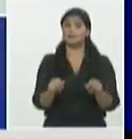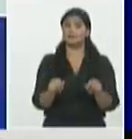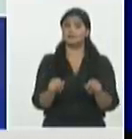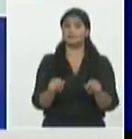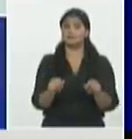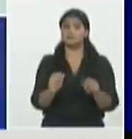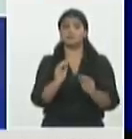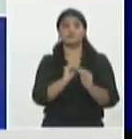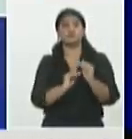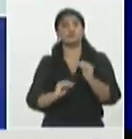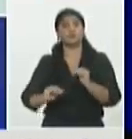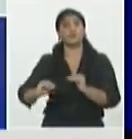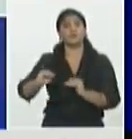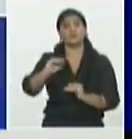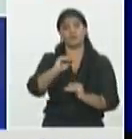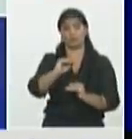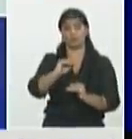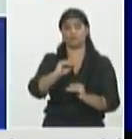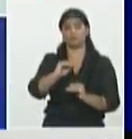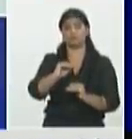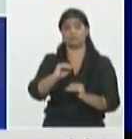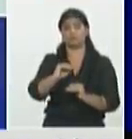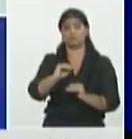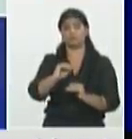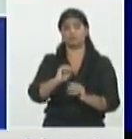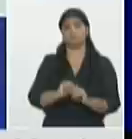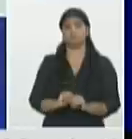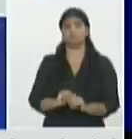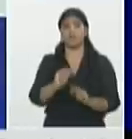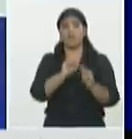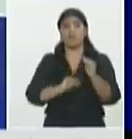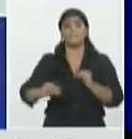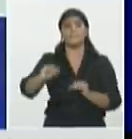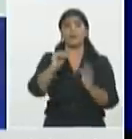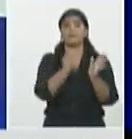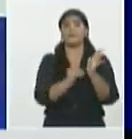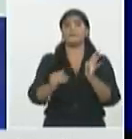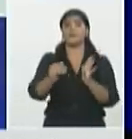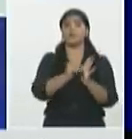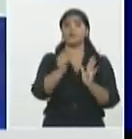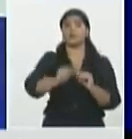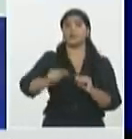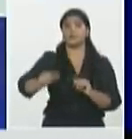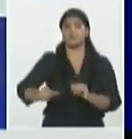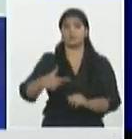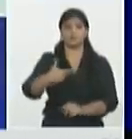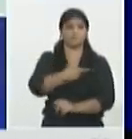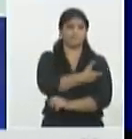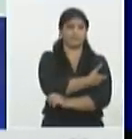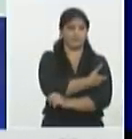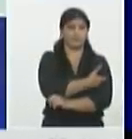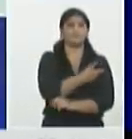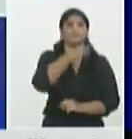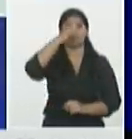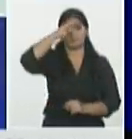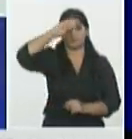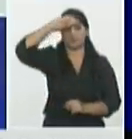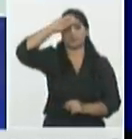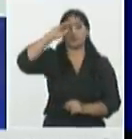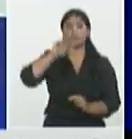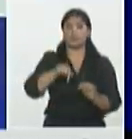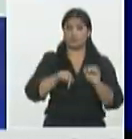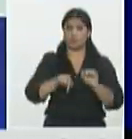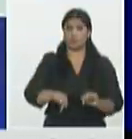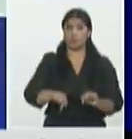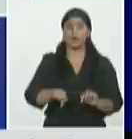es superior y es más de un millón de las personas que han recibido estos candidatos vacunales ya que en esta